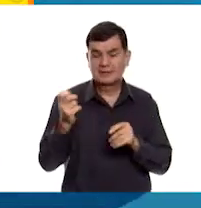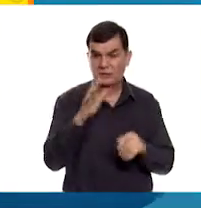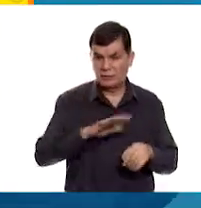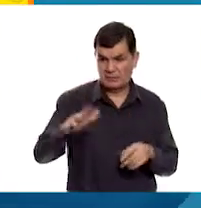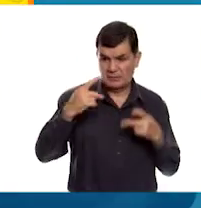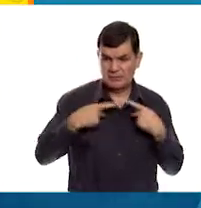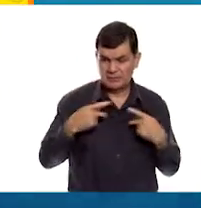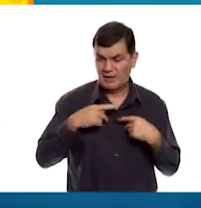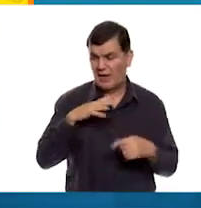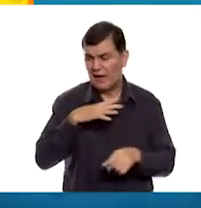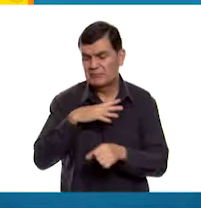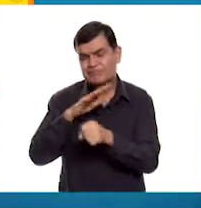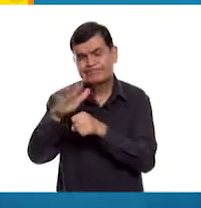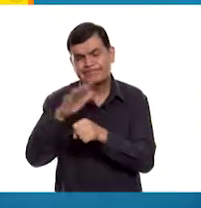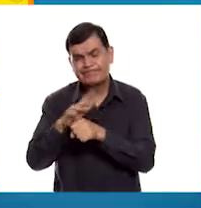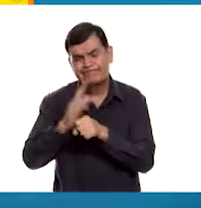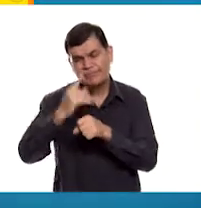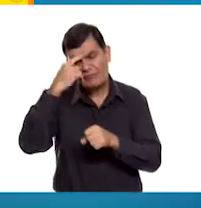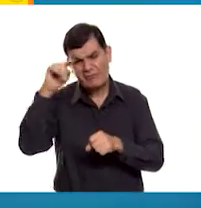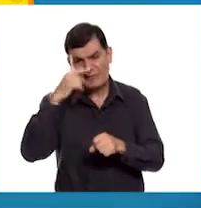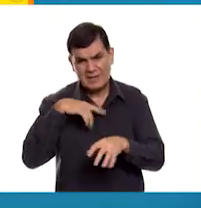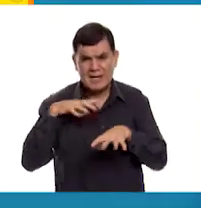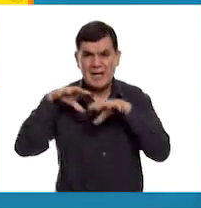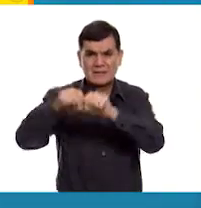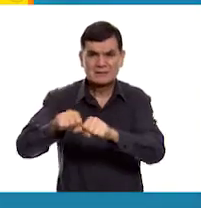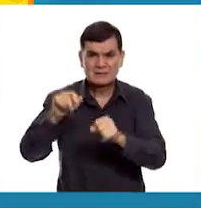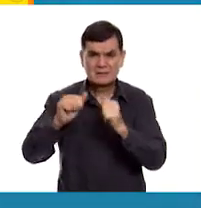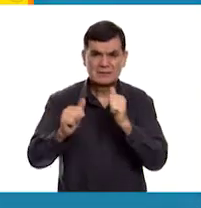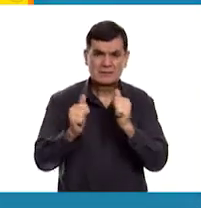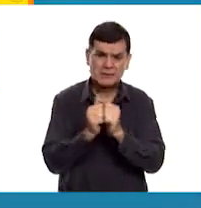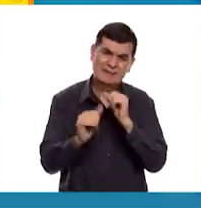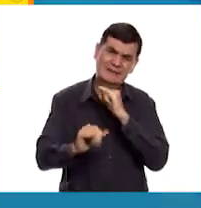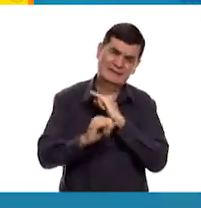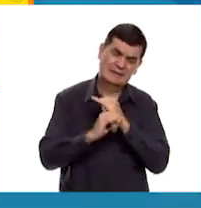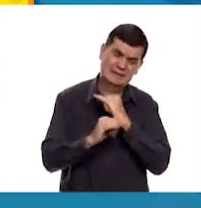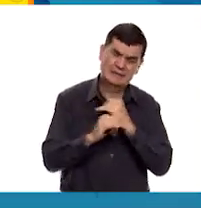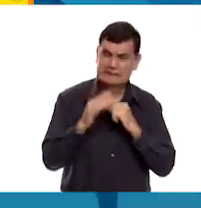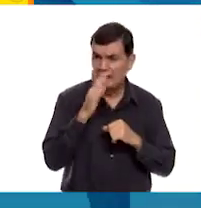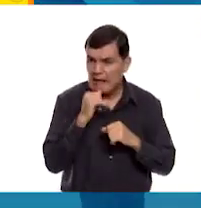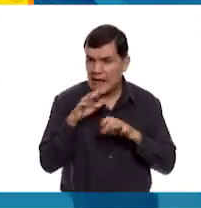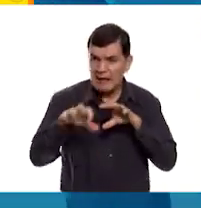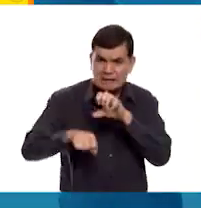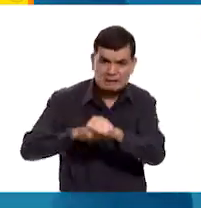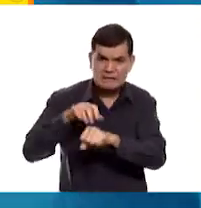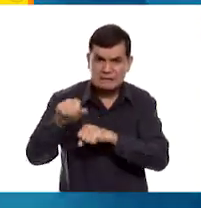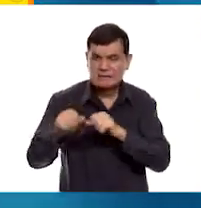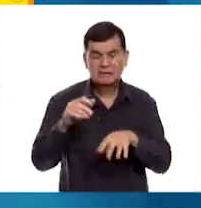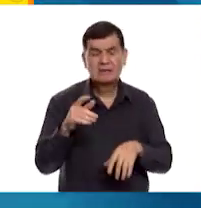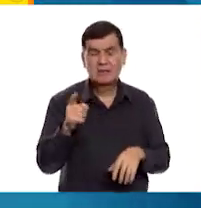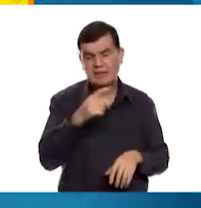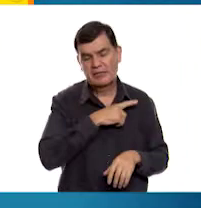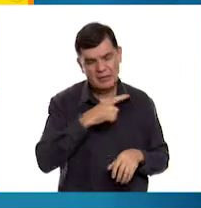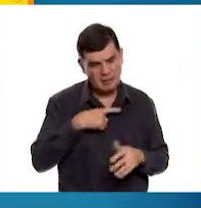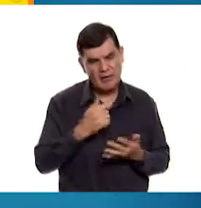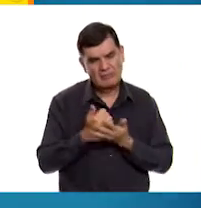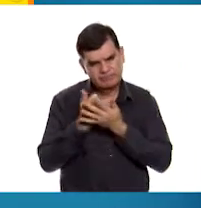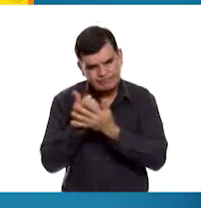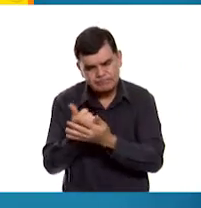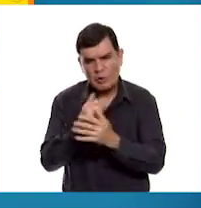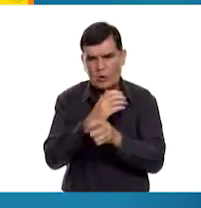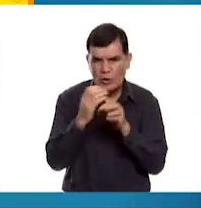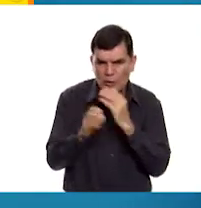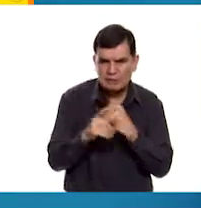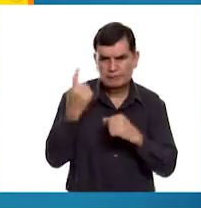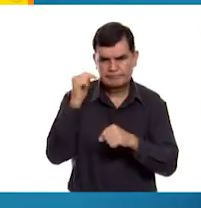personas cuentan con las mismas facilidades para acceder al ciberespacio. Y que por lo tanto, debemos llevar a cabo algunas